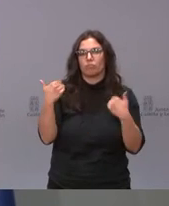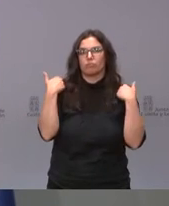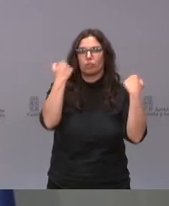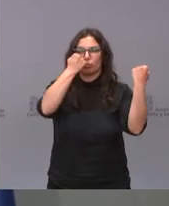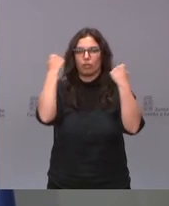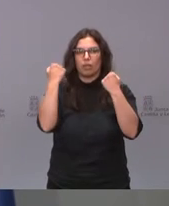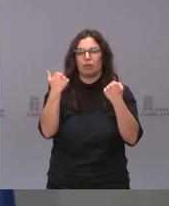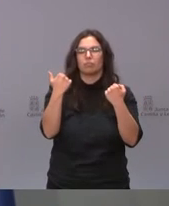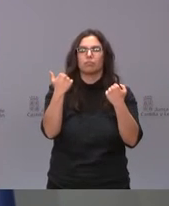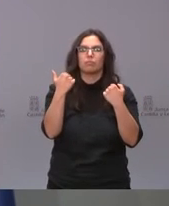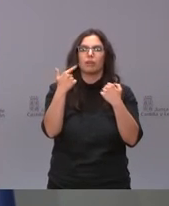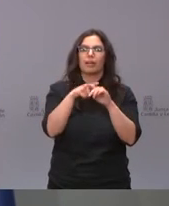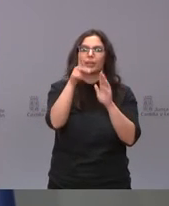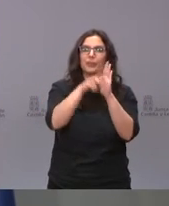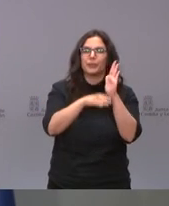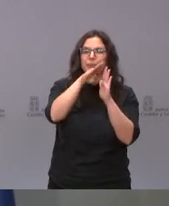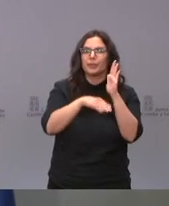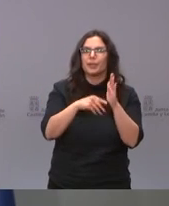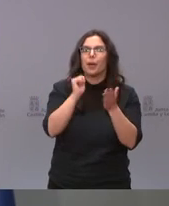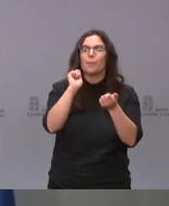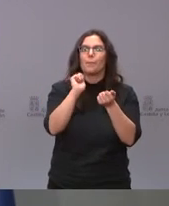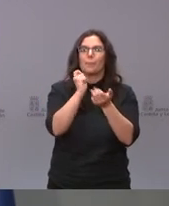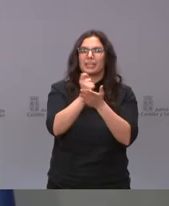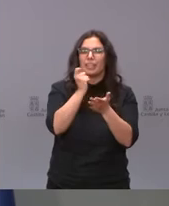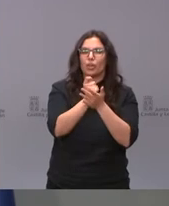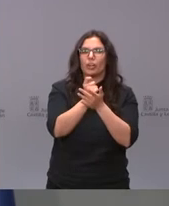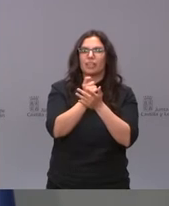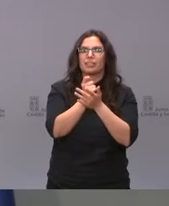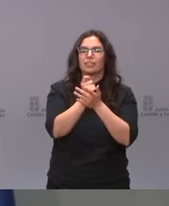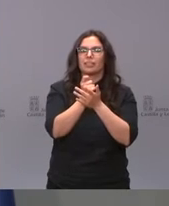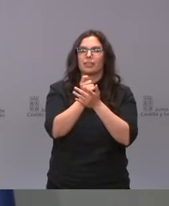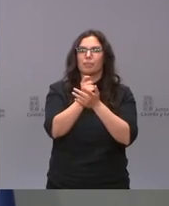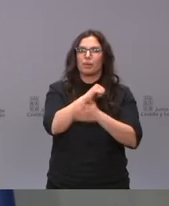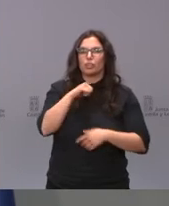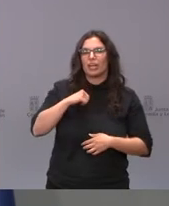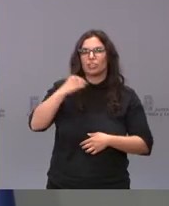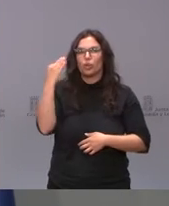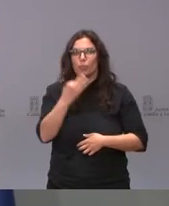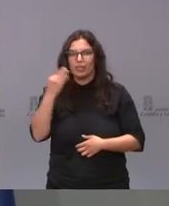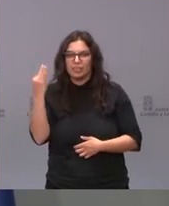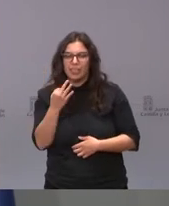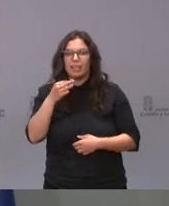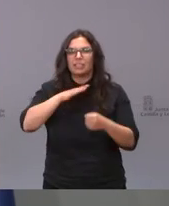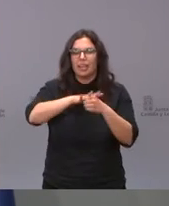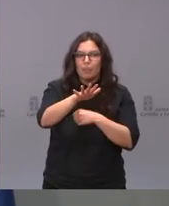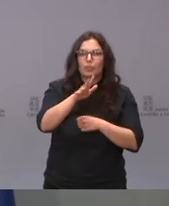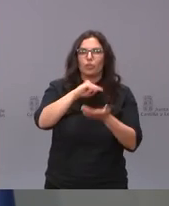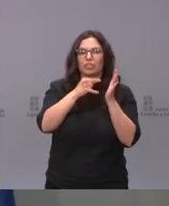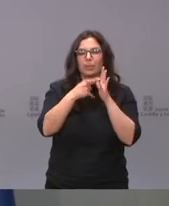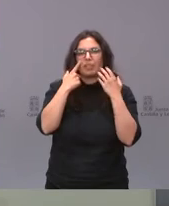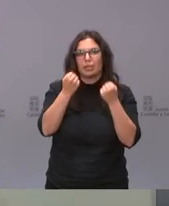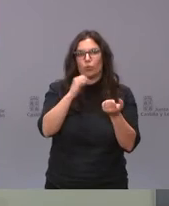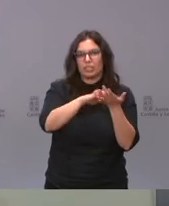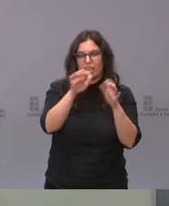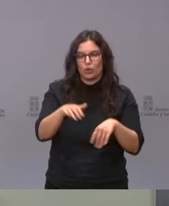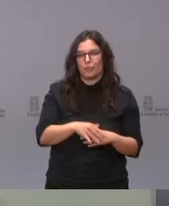delegada porque se regulaban las prestaciones personales obligatorias para los recursos humanos en el ámbito del sistema de salud de castilla y león bueno